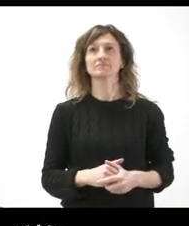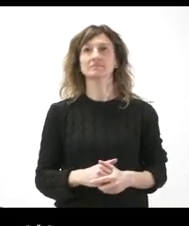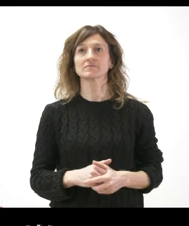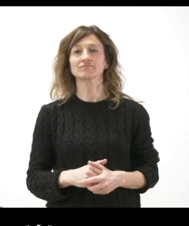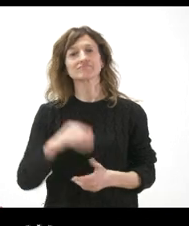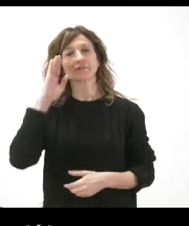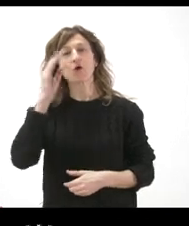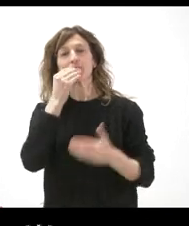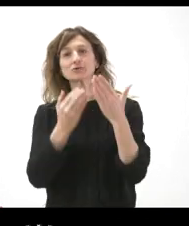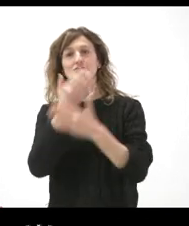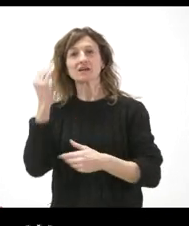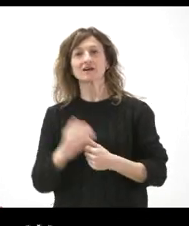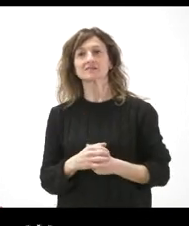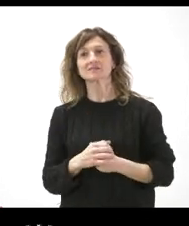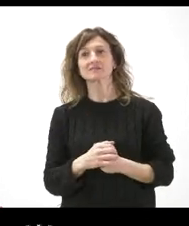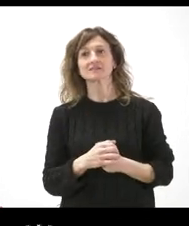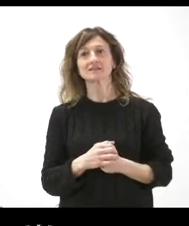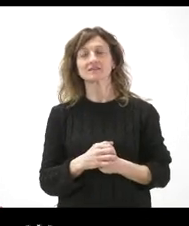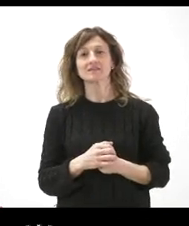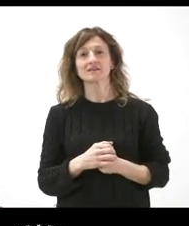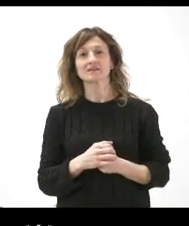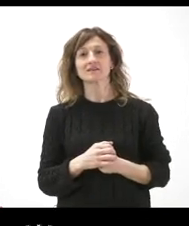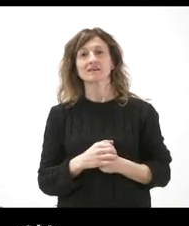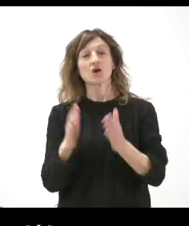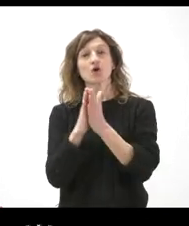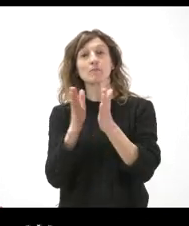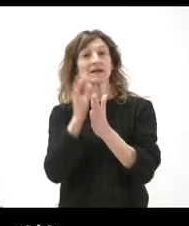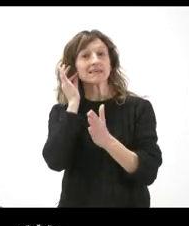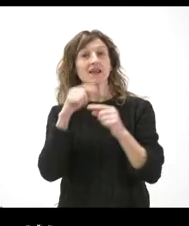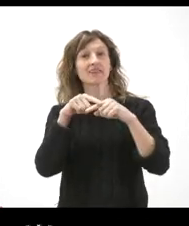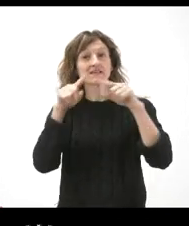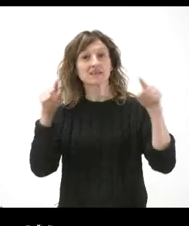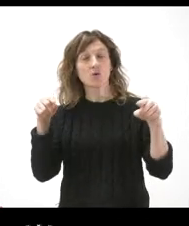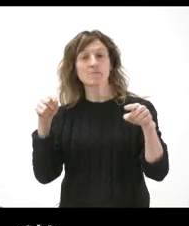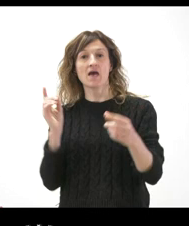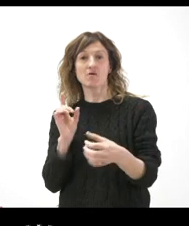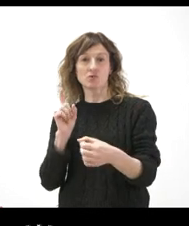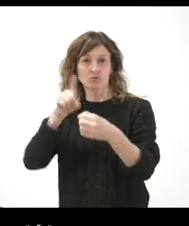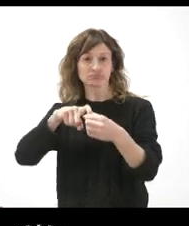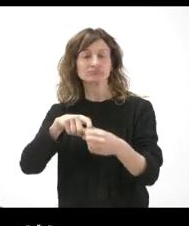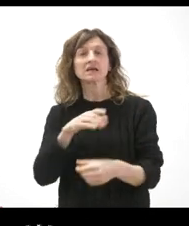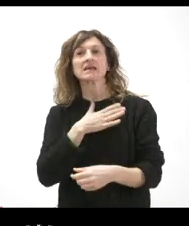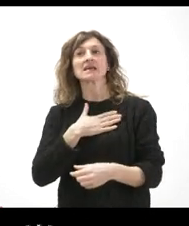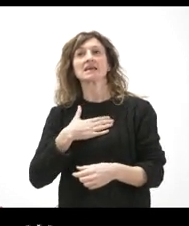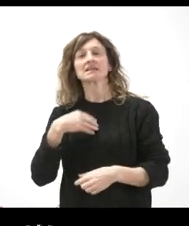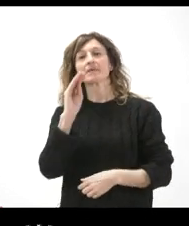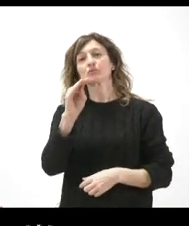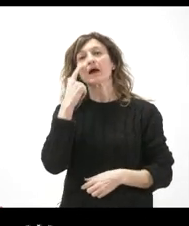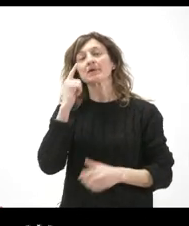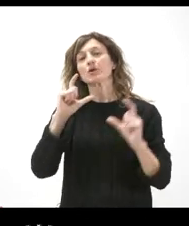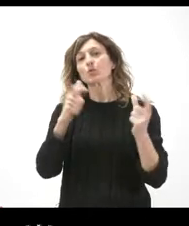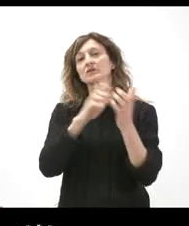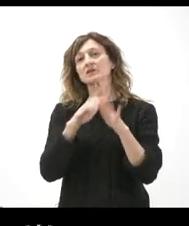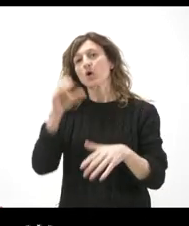Hola, buenos días. Bueno, con idéntico criterio que el de Begoña, la compañera de Segovia, quería plantearle si sería la Junta de Castilla y León